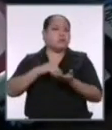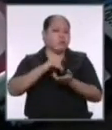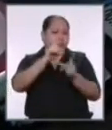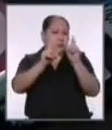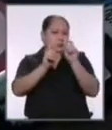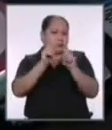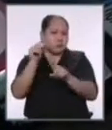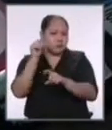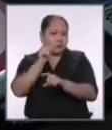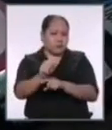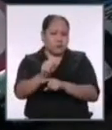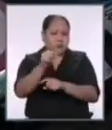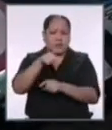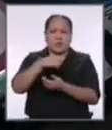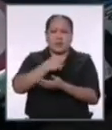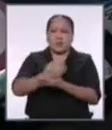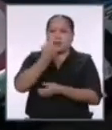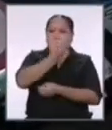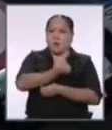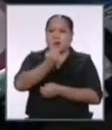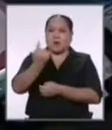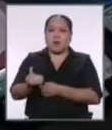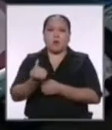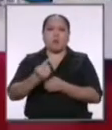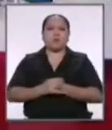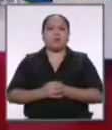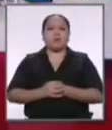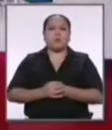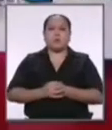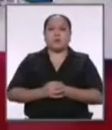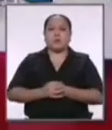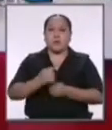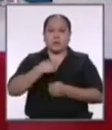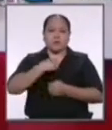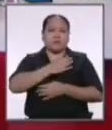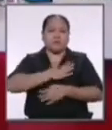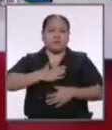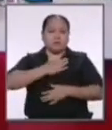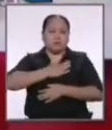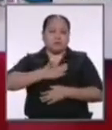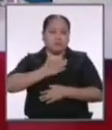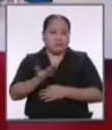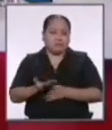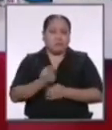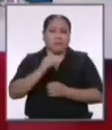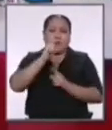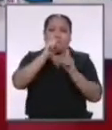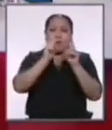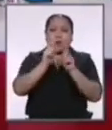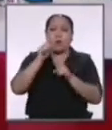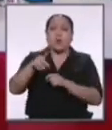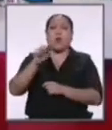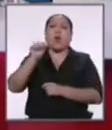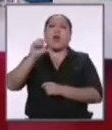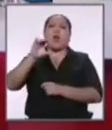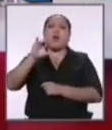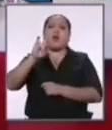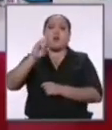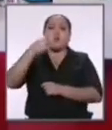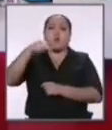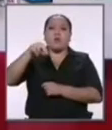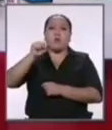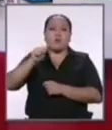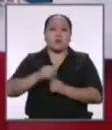cabe ahora en esta sección para cada uno de los candidatos y voy a tener el gusto de formularle una pregunta al candidato César Acuña